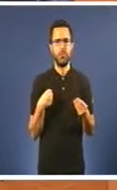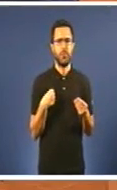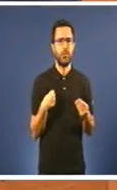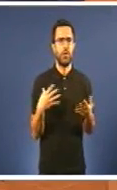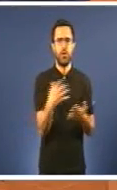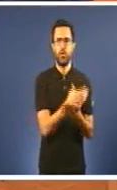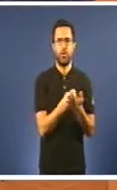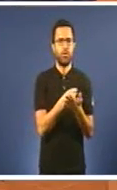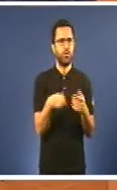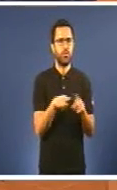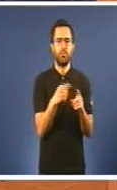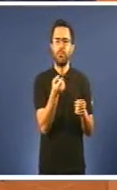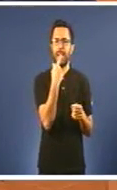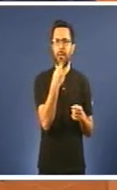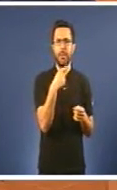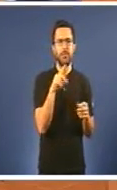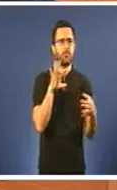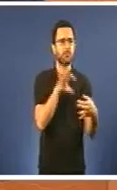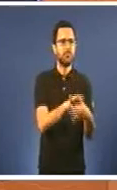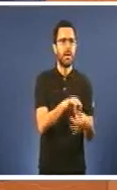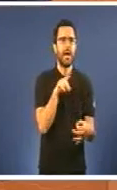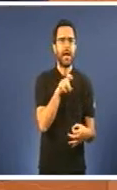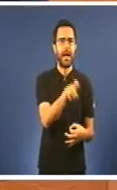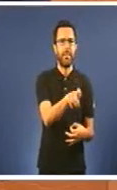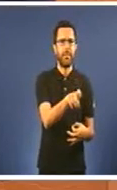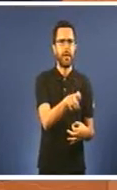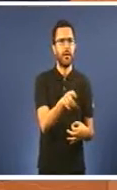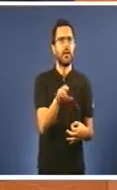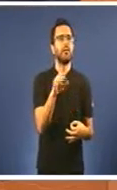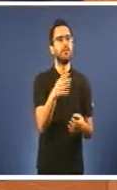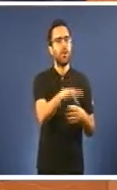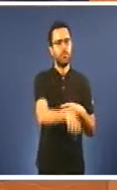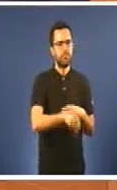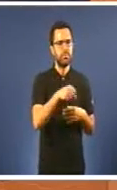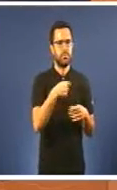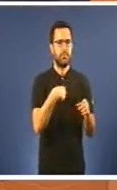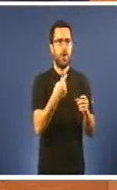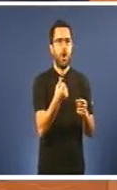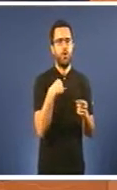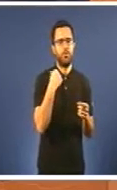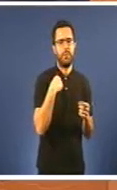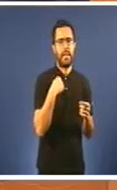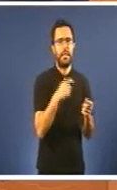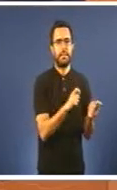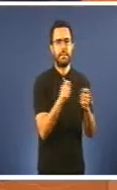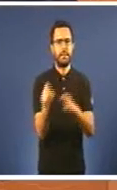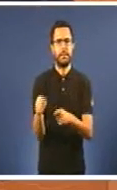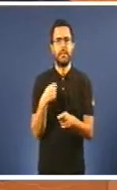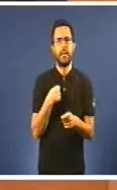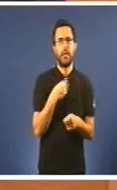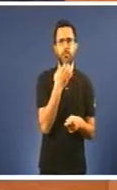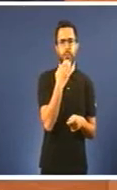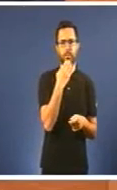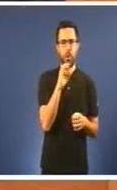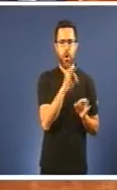oncolóxicos se retiran nos hospitais A hormona de crecemento señoría se autoriza por unha comisión de expertos A hormona de